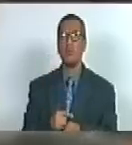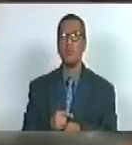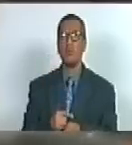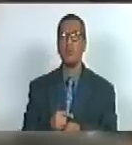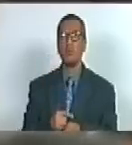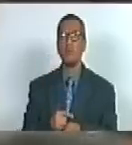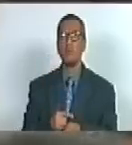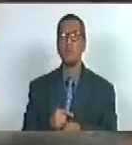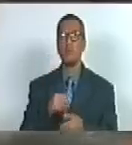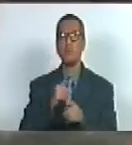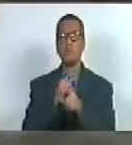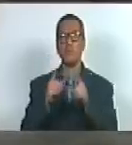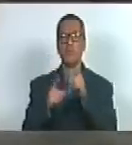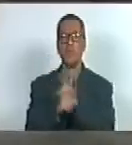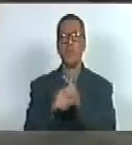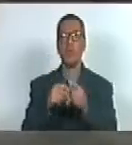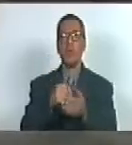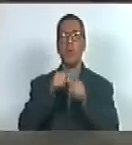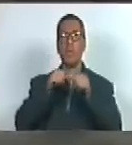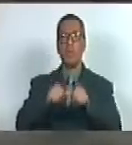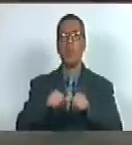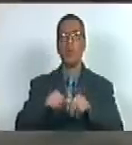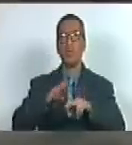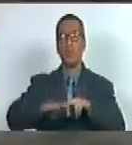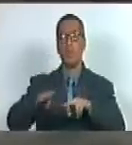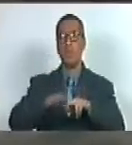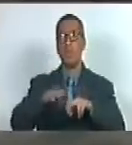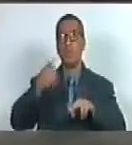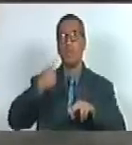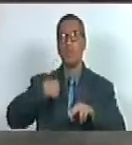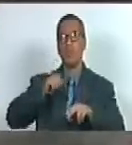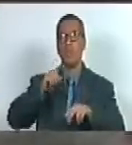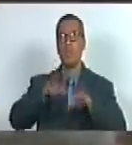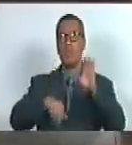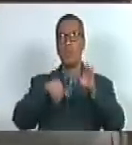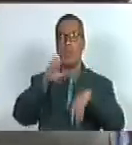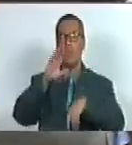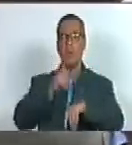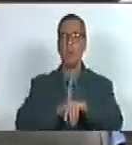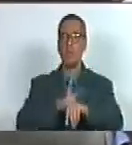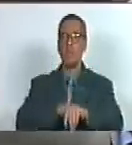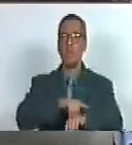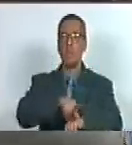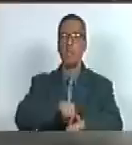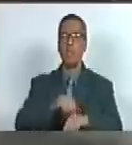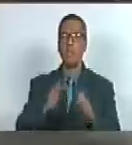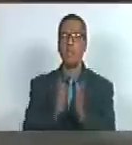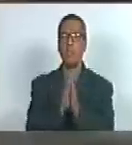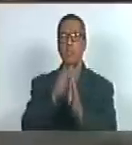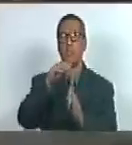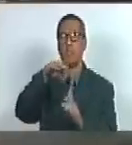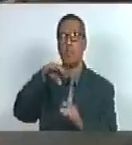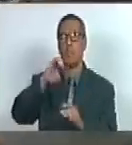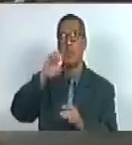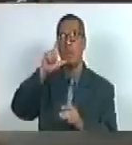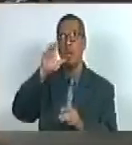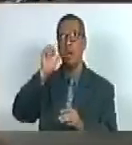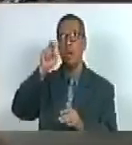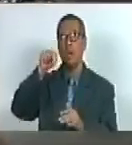llama la traducción y el apostillado en la línea que queda 15 minutos de Santa Elena eso